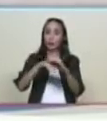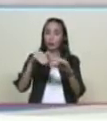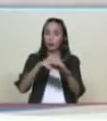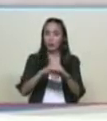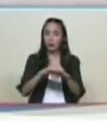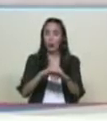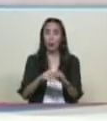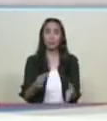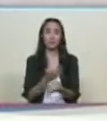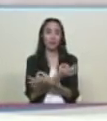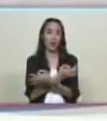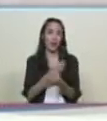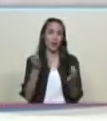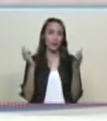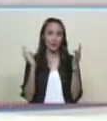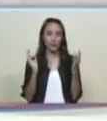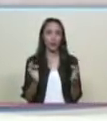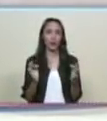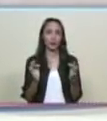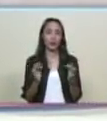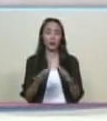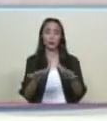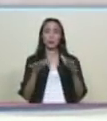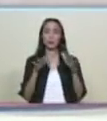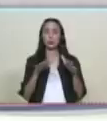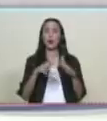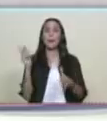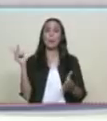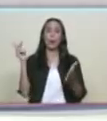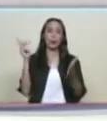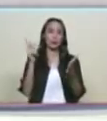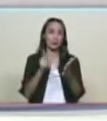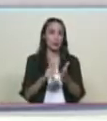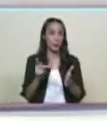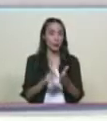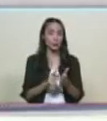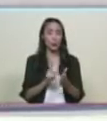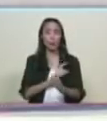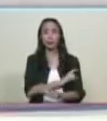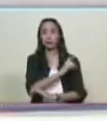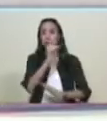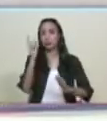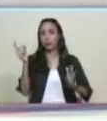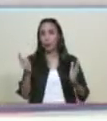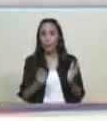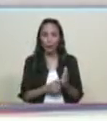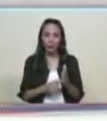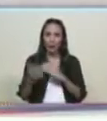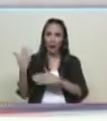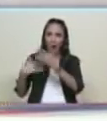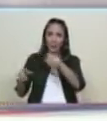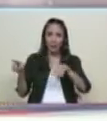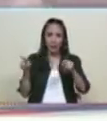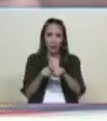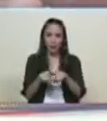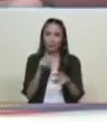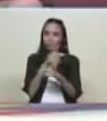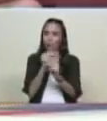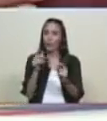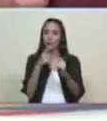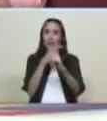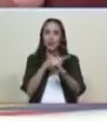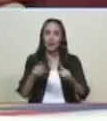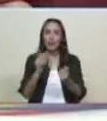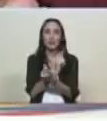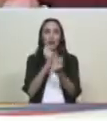más grandes en participación popular que haya tenido la historia de estos 20 años